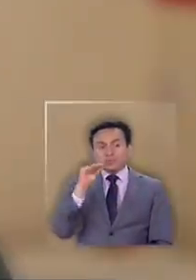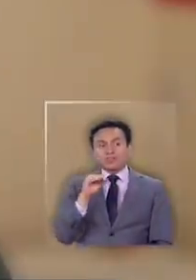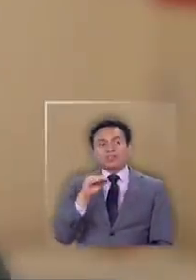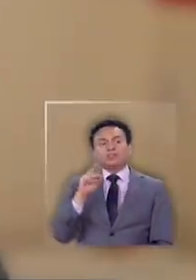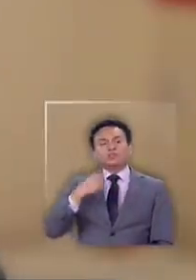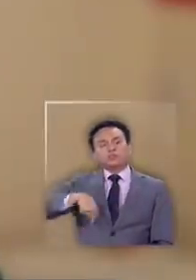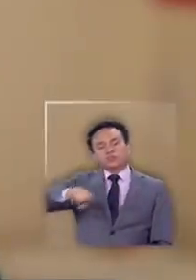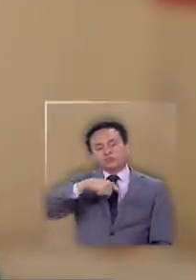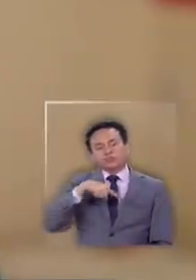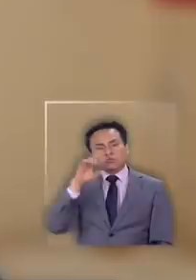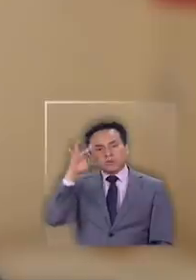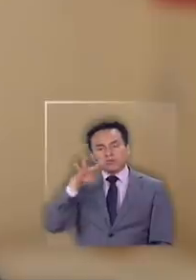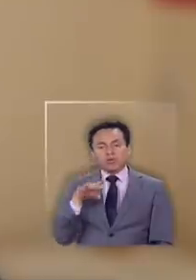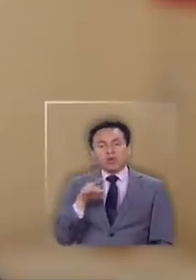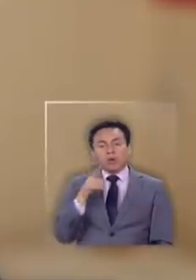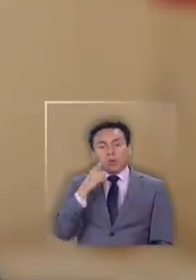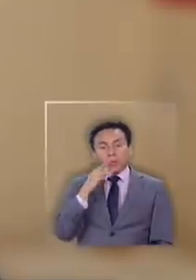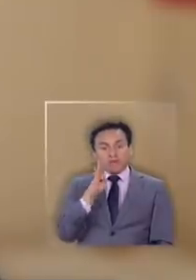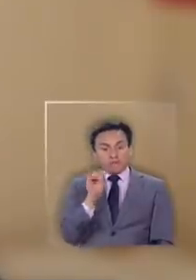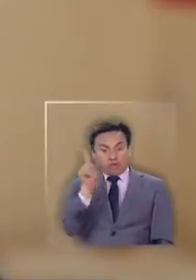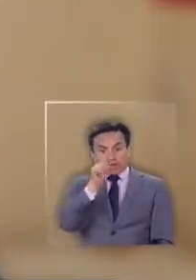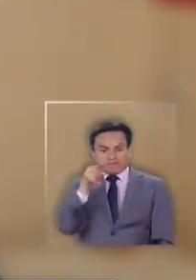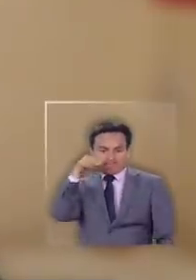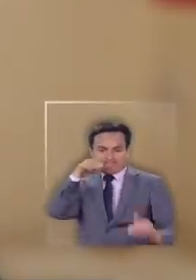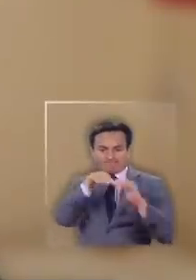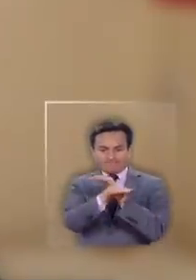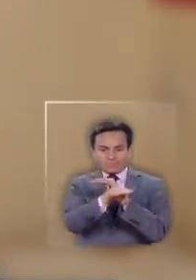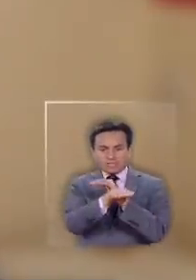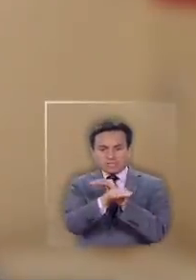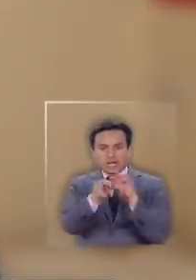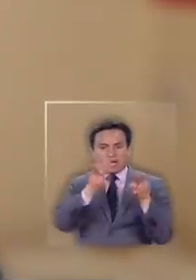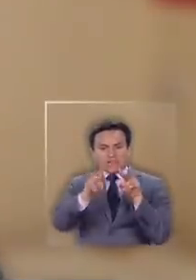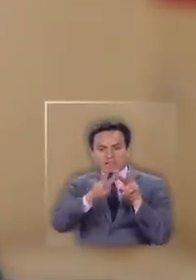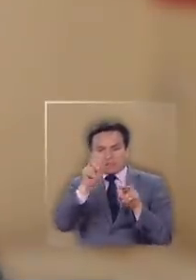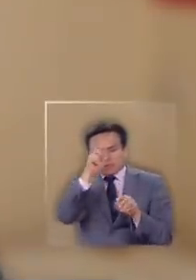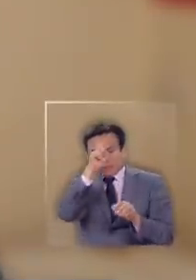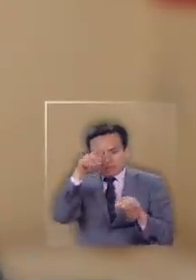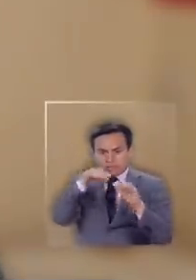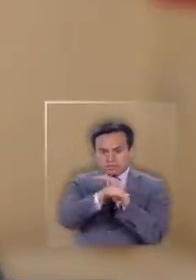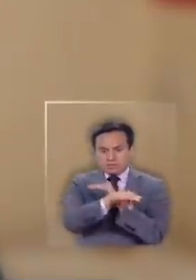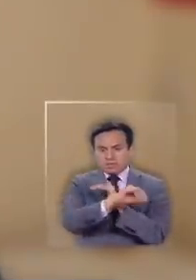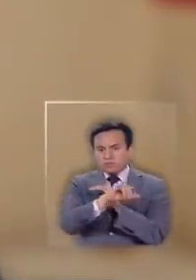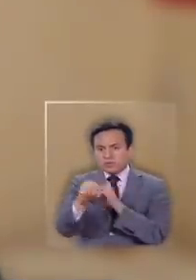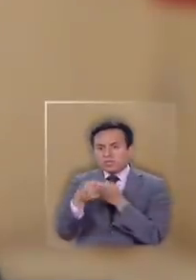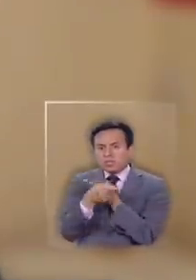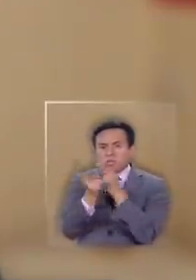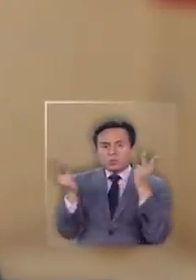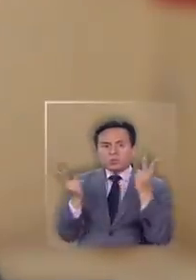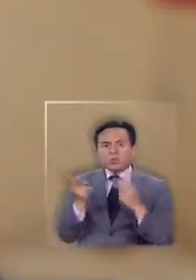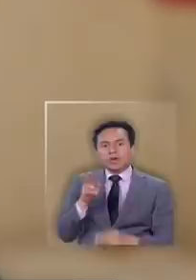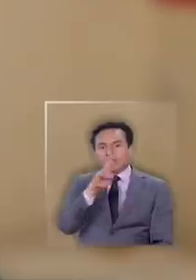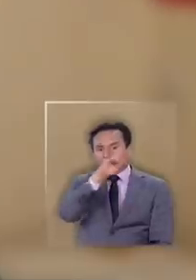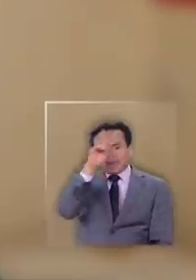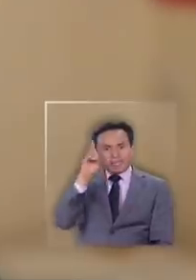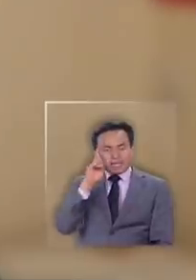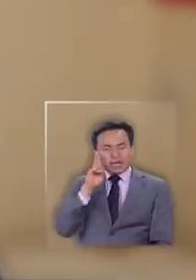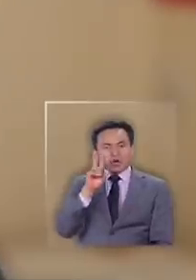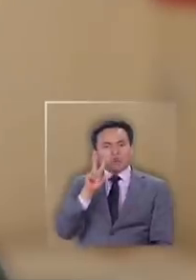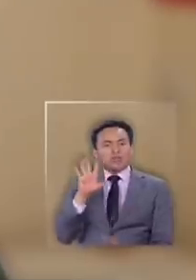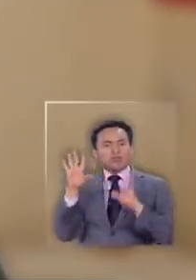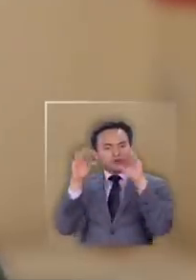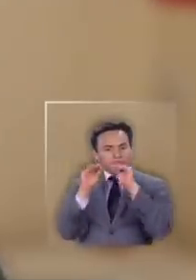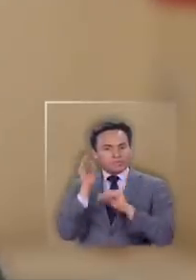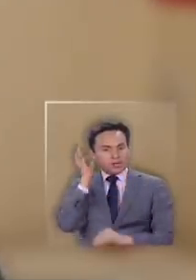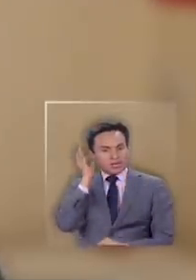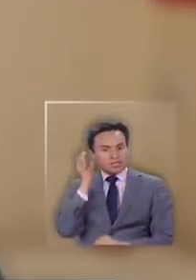de que Boris Johnson iba a ser internado, o estaba siendo internado inmediatamente después del discurso de la Reina, que fue a las 8 de la noche.